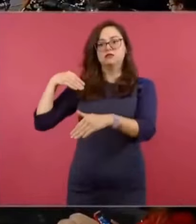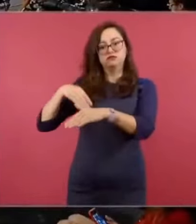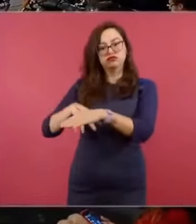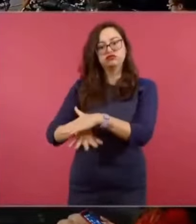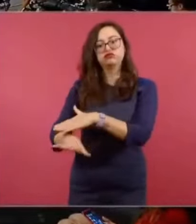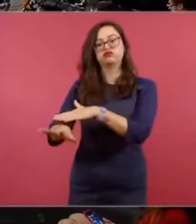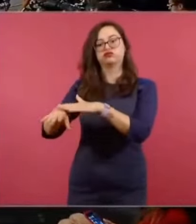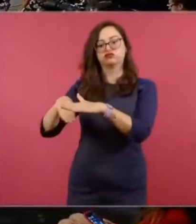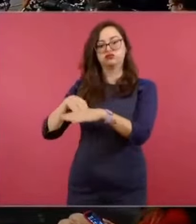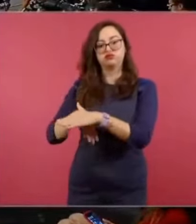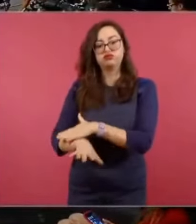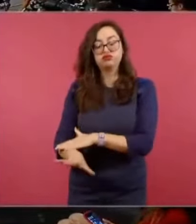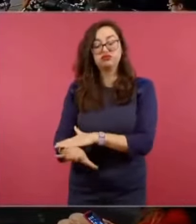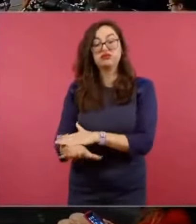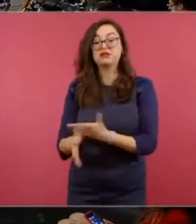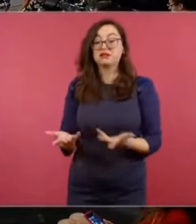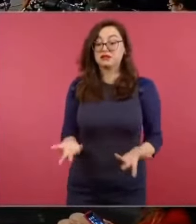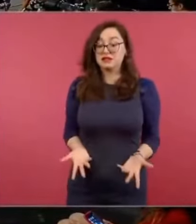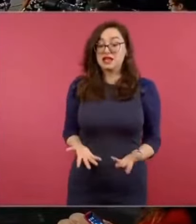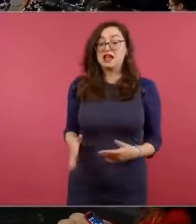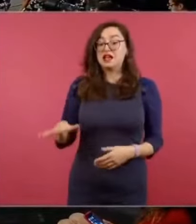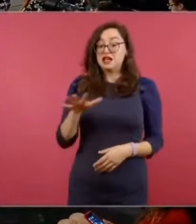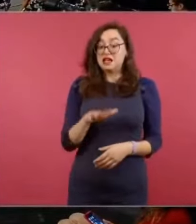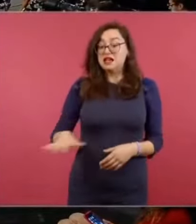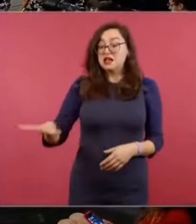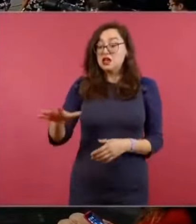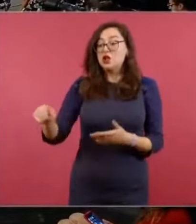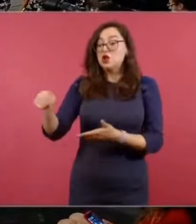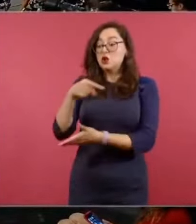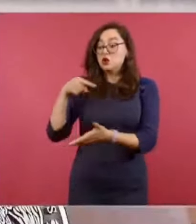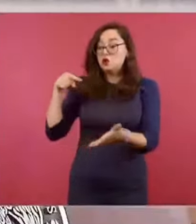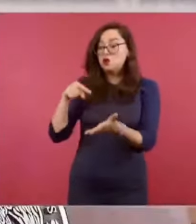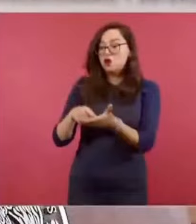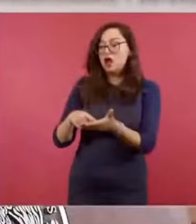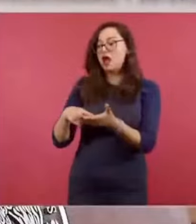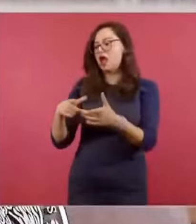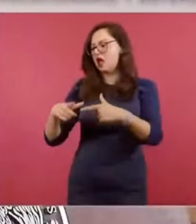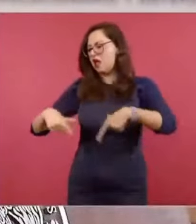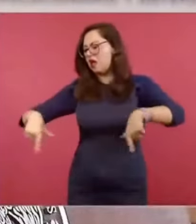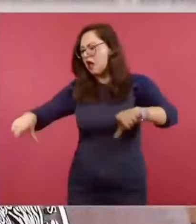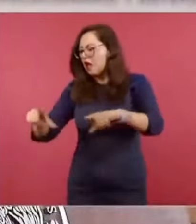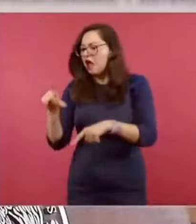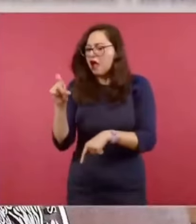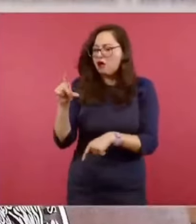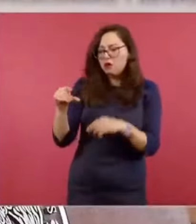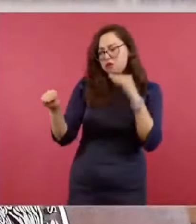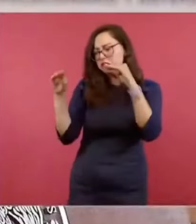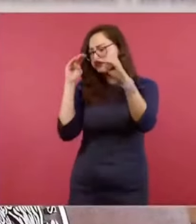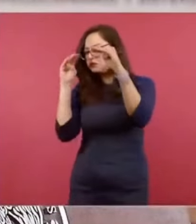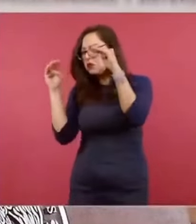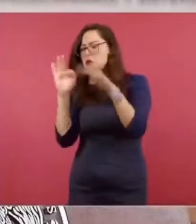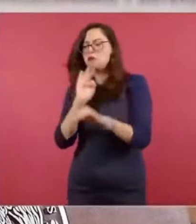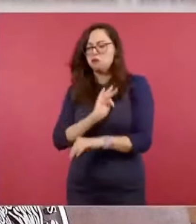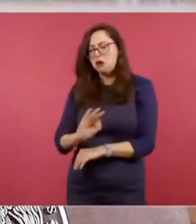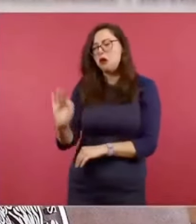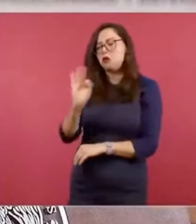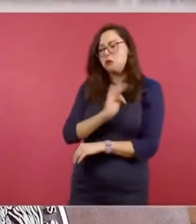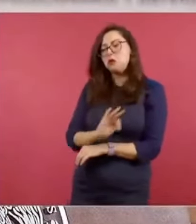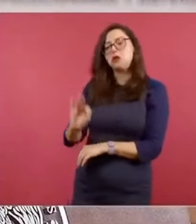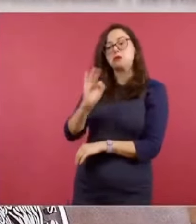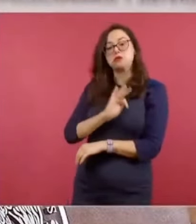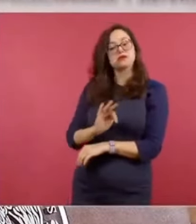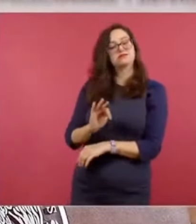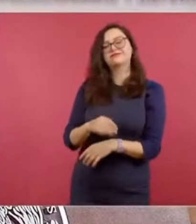sobresuelos blandos, por más modelos de elementos finitos y análisis que se haga, es muy difícil de